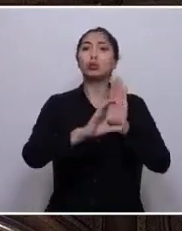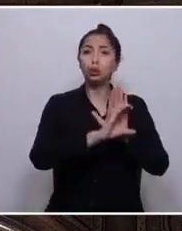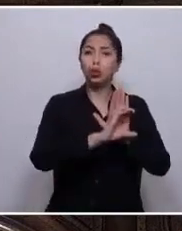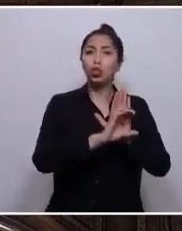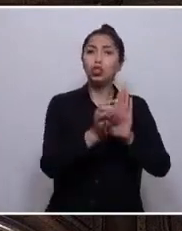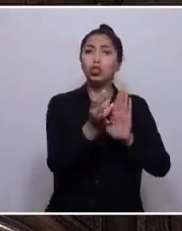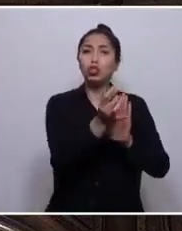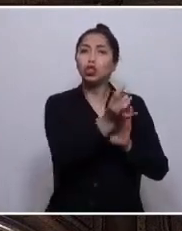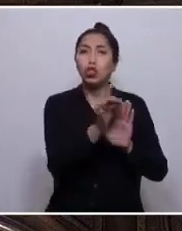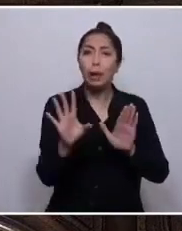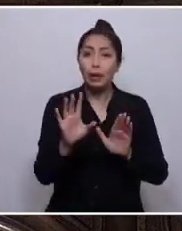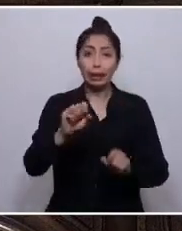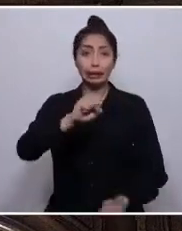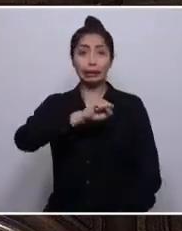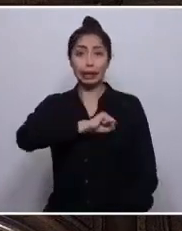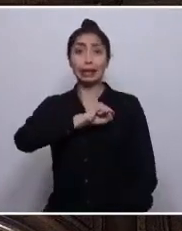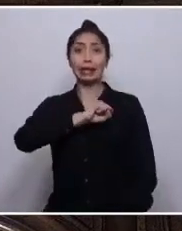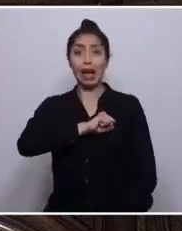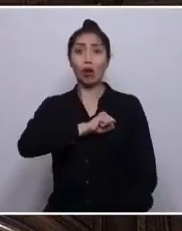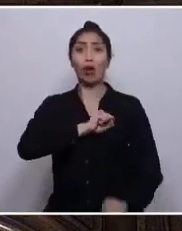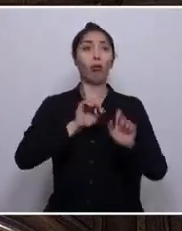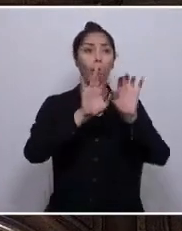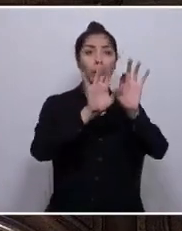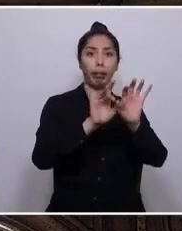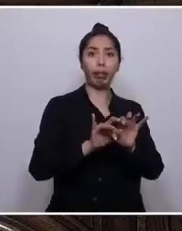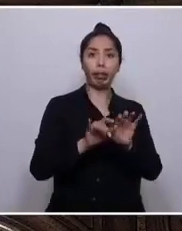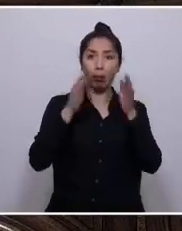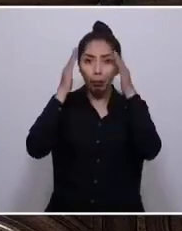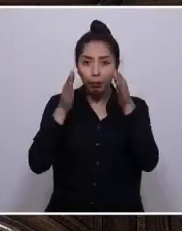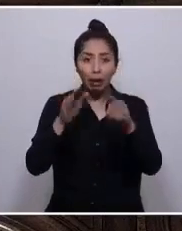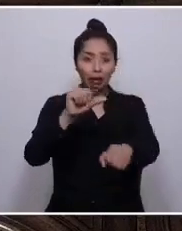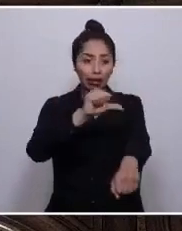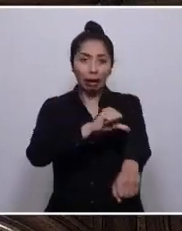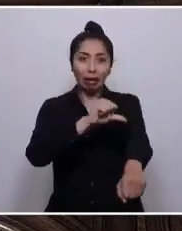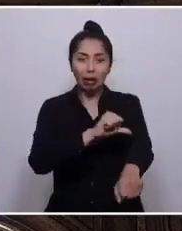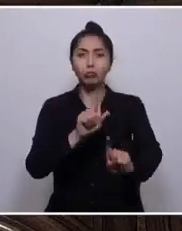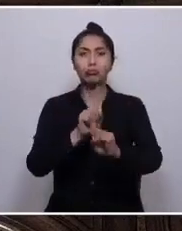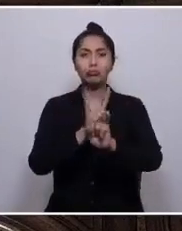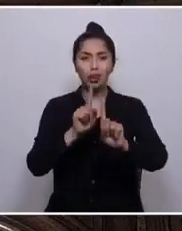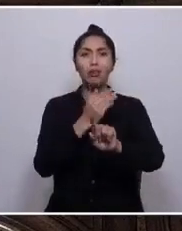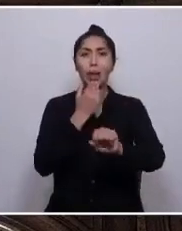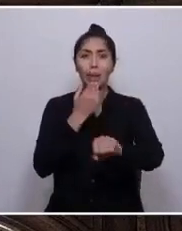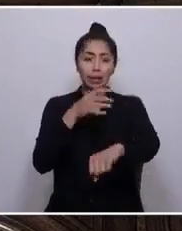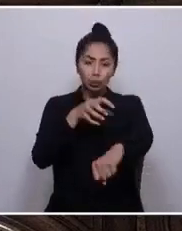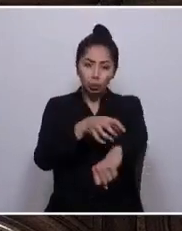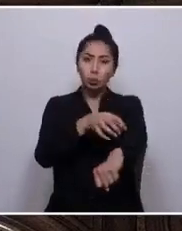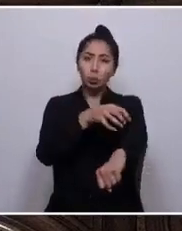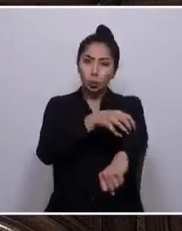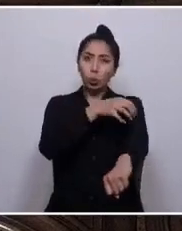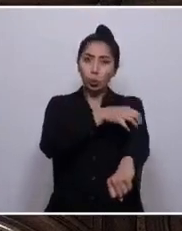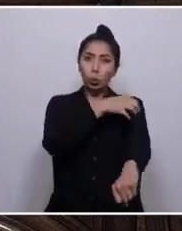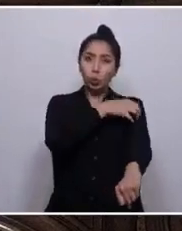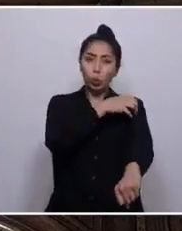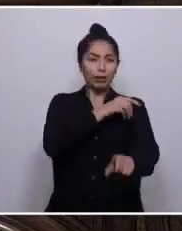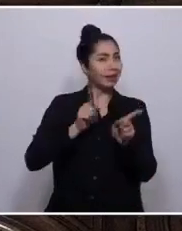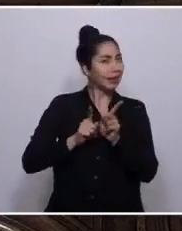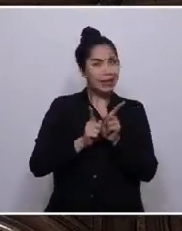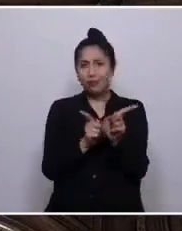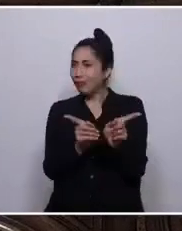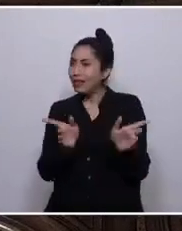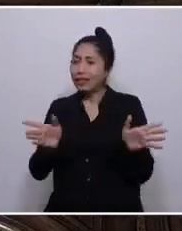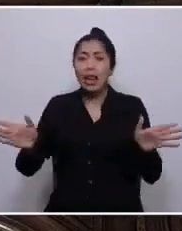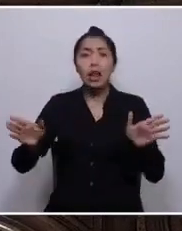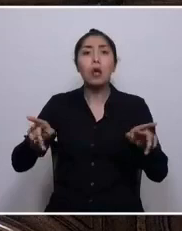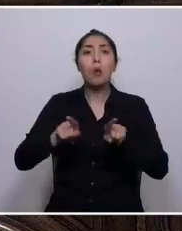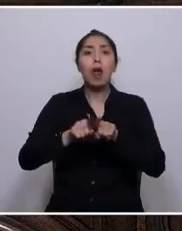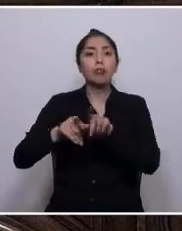solo desde Santiago por santiaguinos. Una donde nuestros territorios, entre valles transversales que hoy se secan y